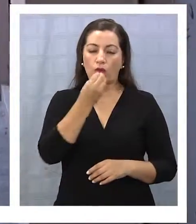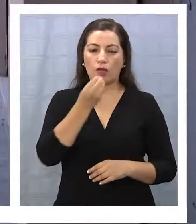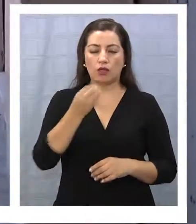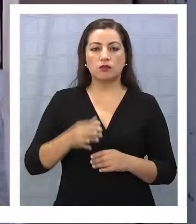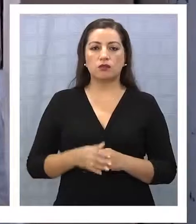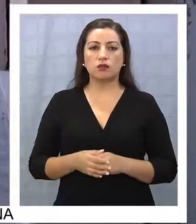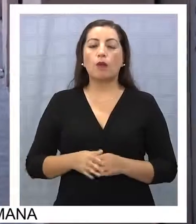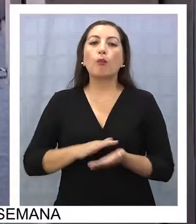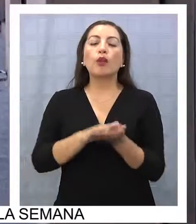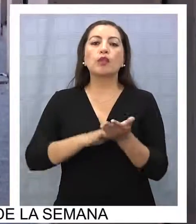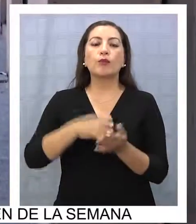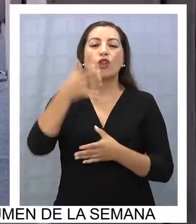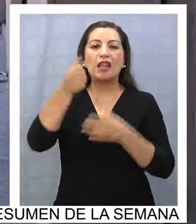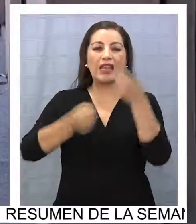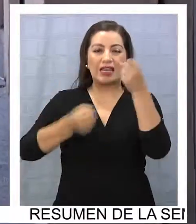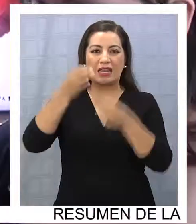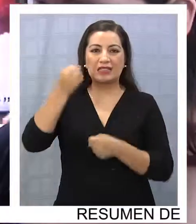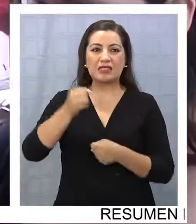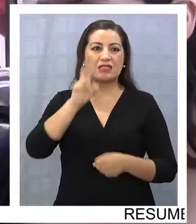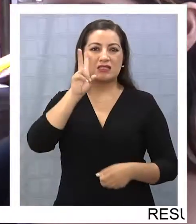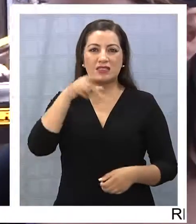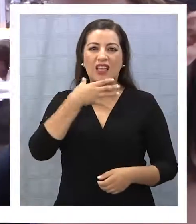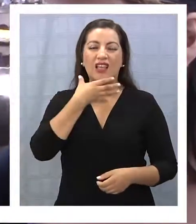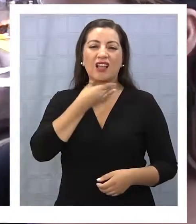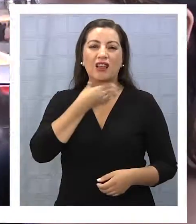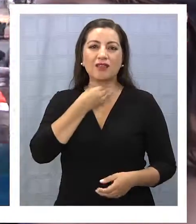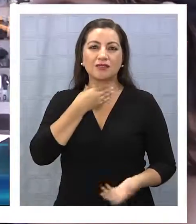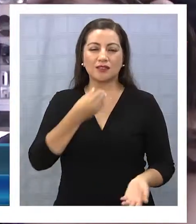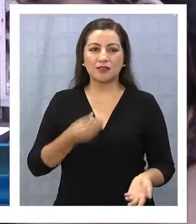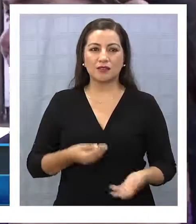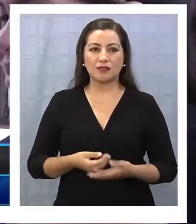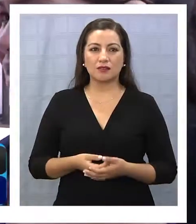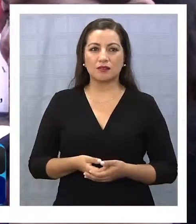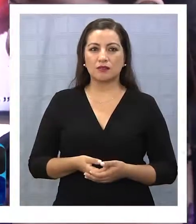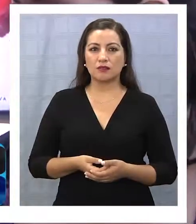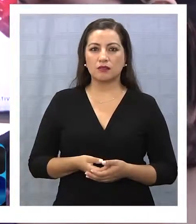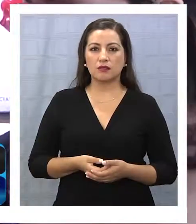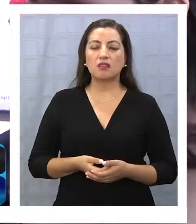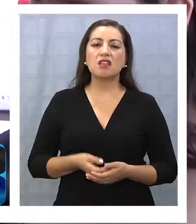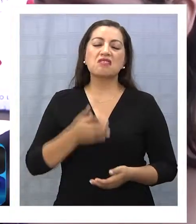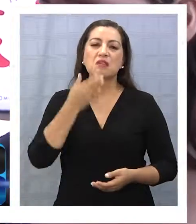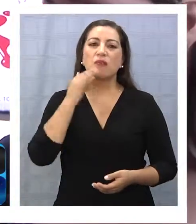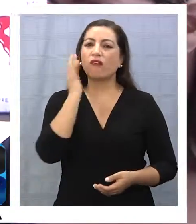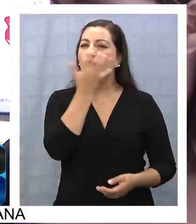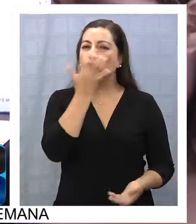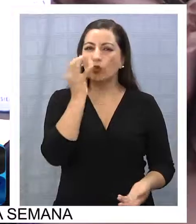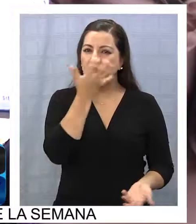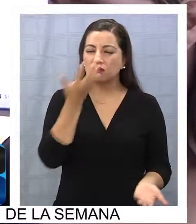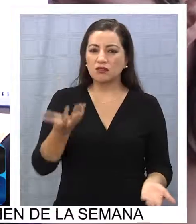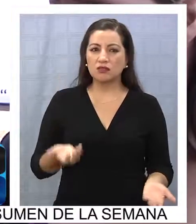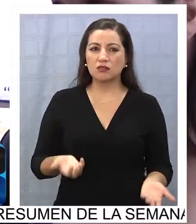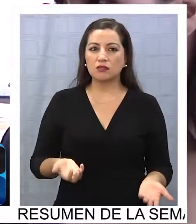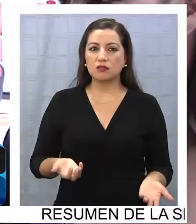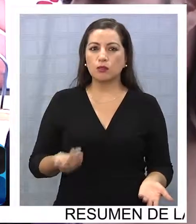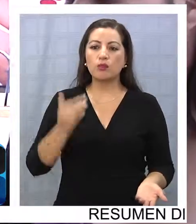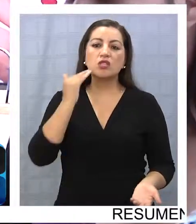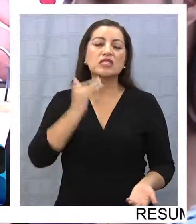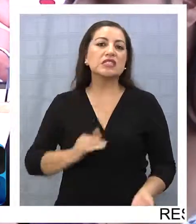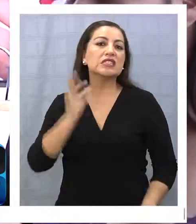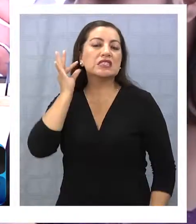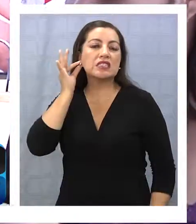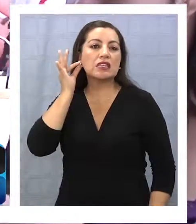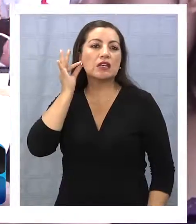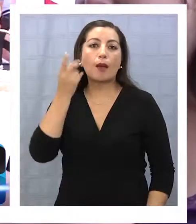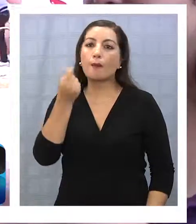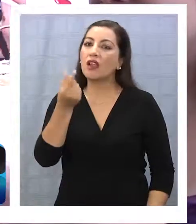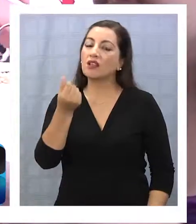semi-descremada, ya, le mando su fruta. Como es chiquita no le puedo mandar